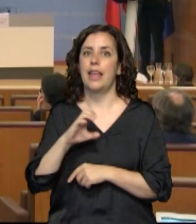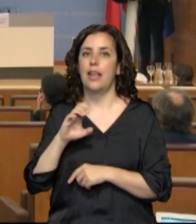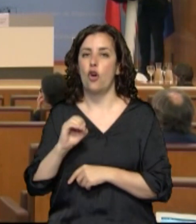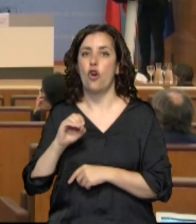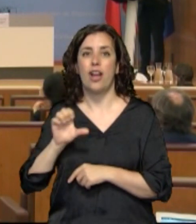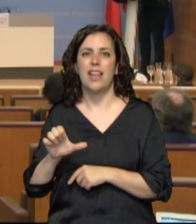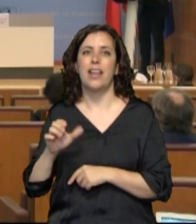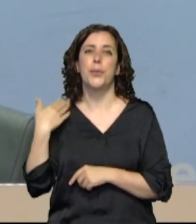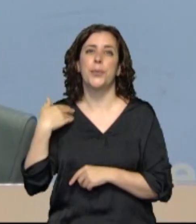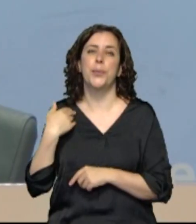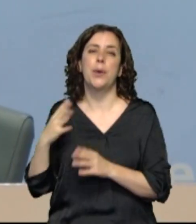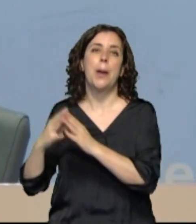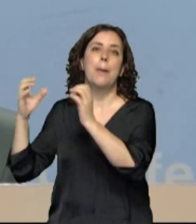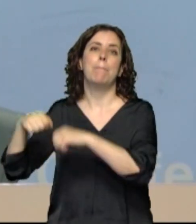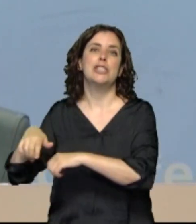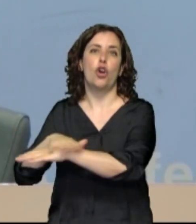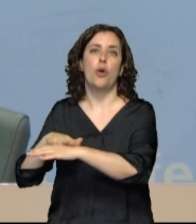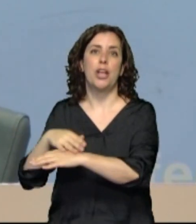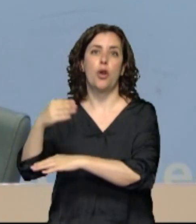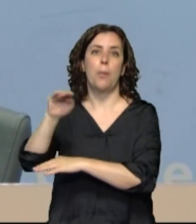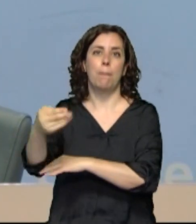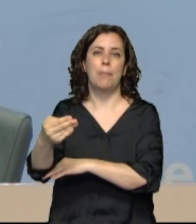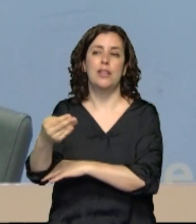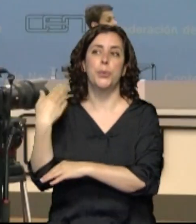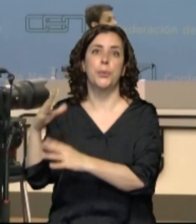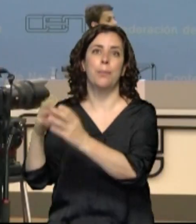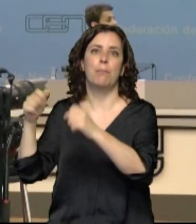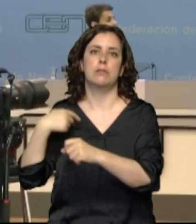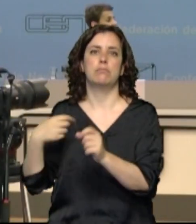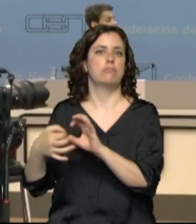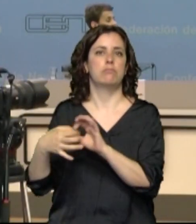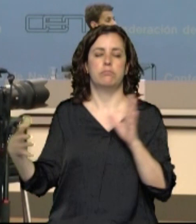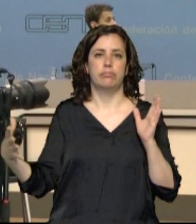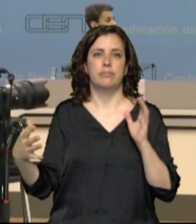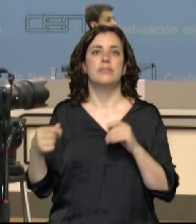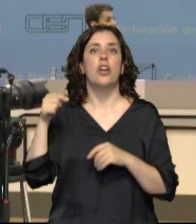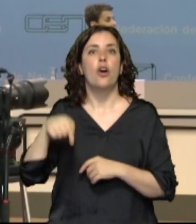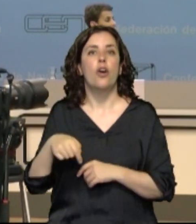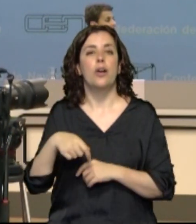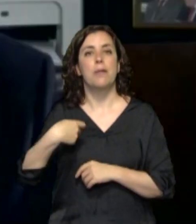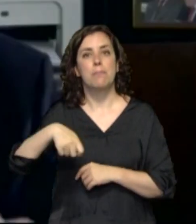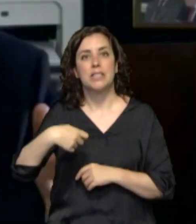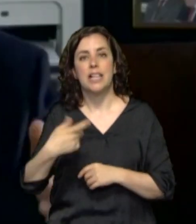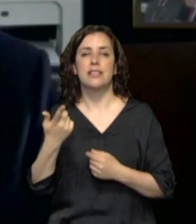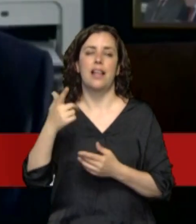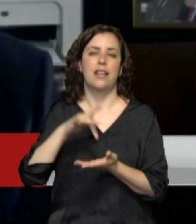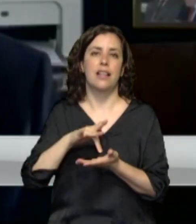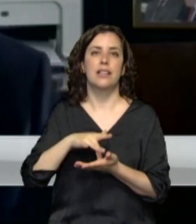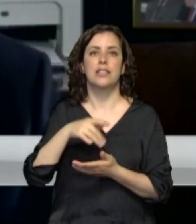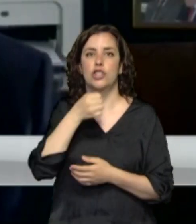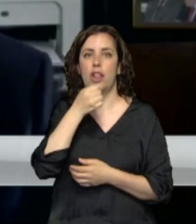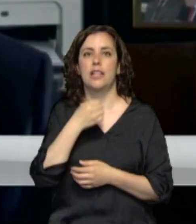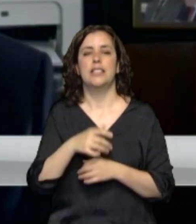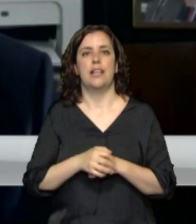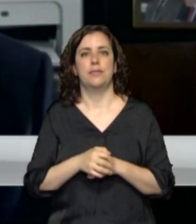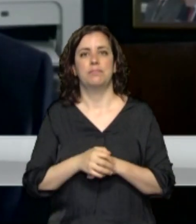del gobierno con EH Bildu para derogar la reforma laboral. Hoy, frente a una presidenta socialista, era más conciliador. este caso, estando la presidenta